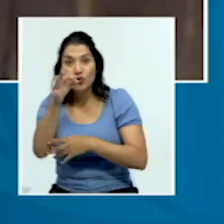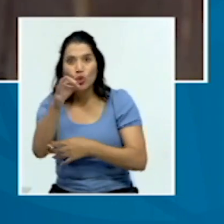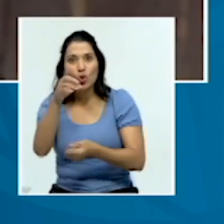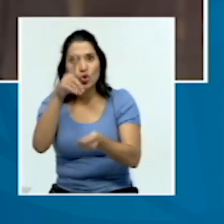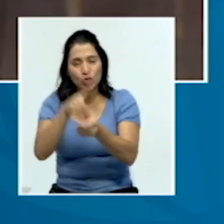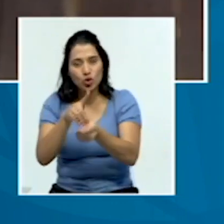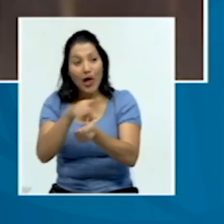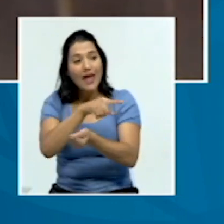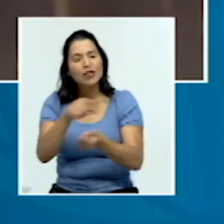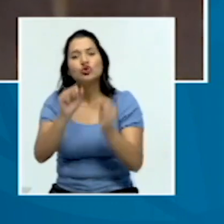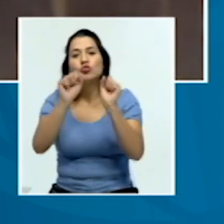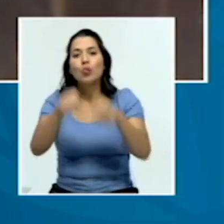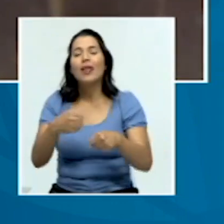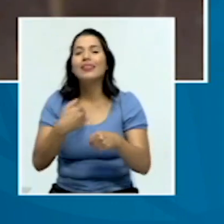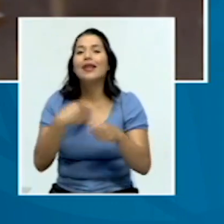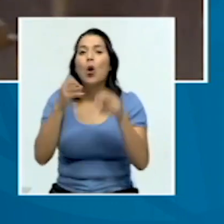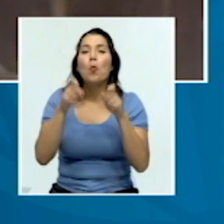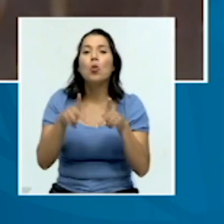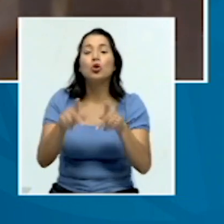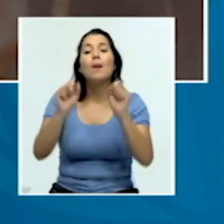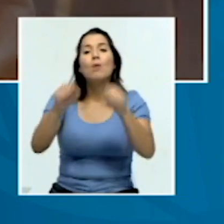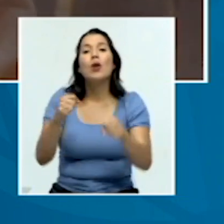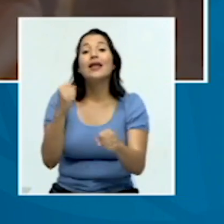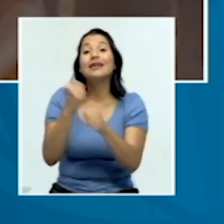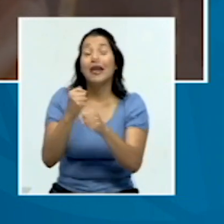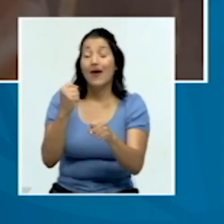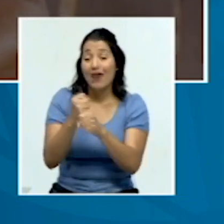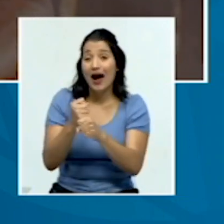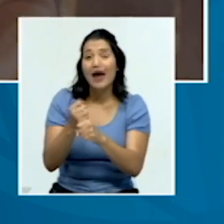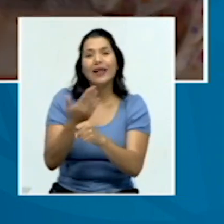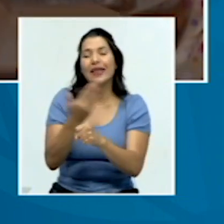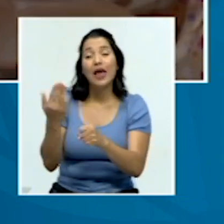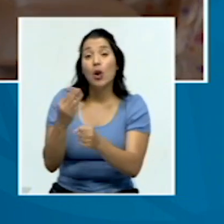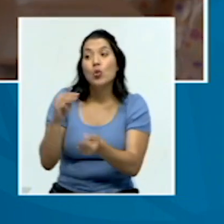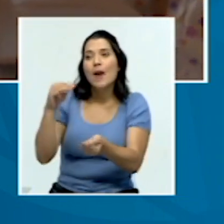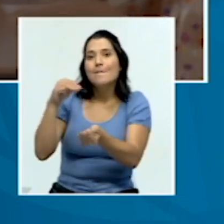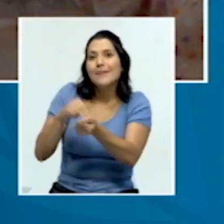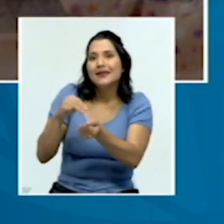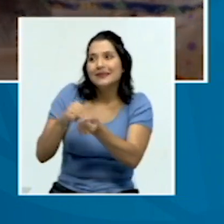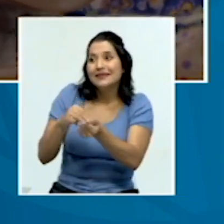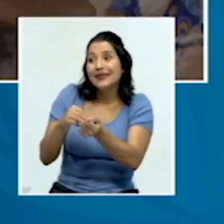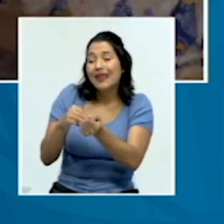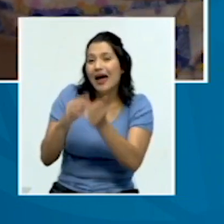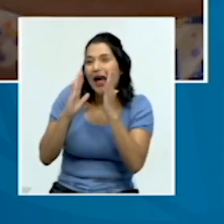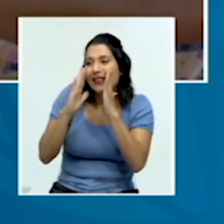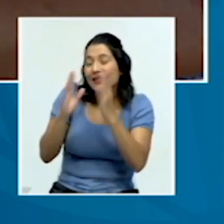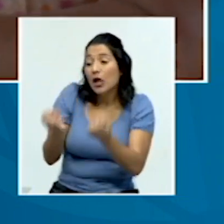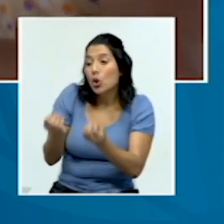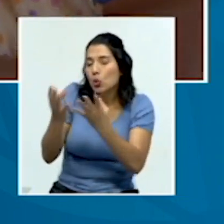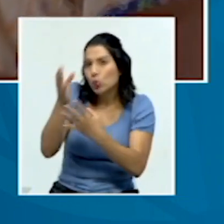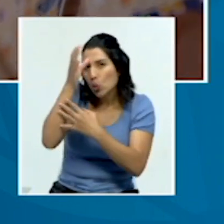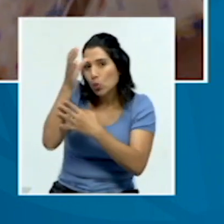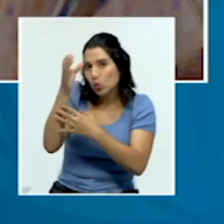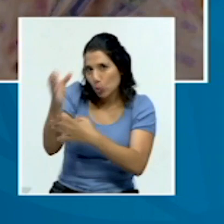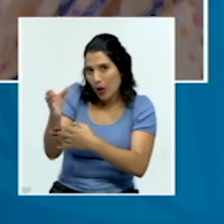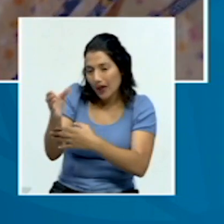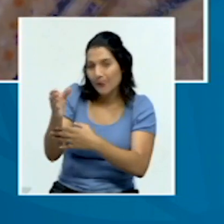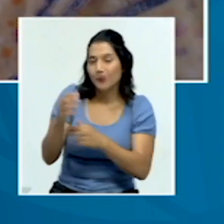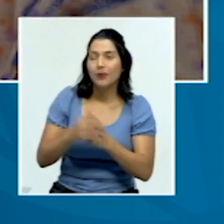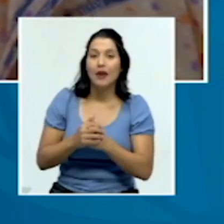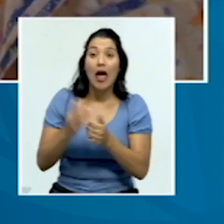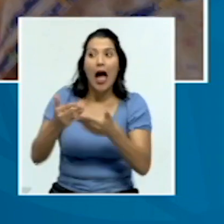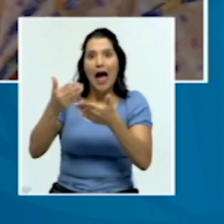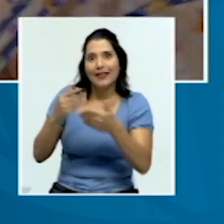puedan tener la oportunidad de trabajar una medicina intercultural de cara a su futuro ejercicio profesional.